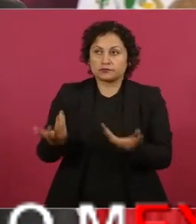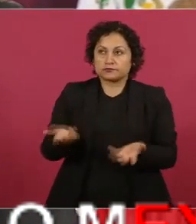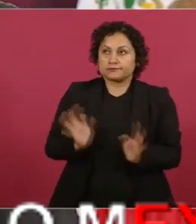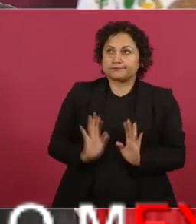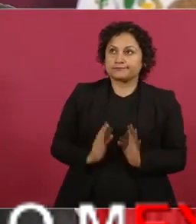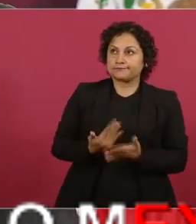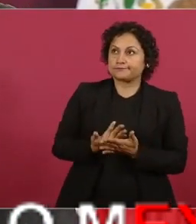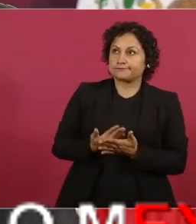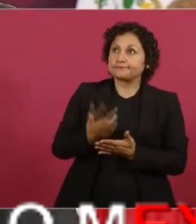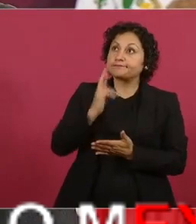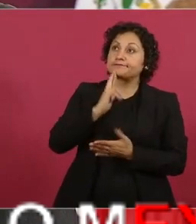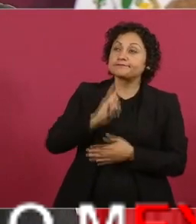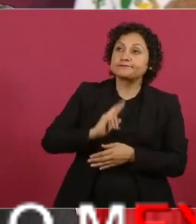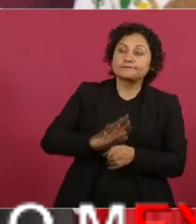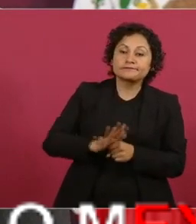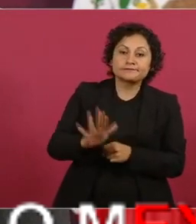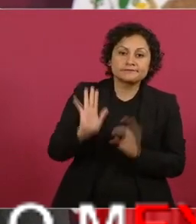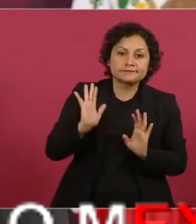asunto.